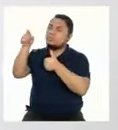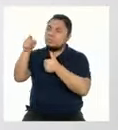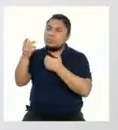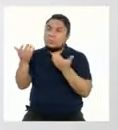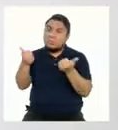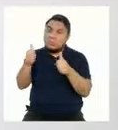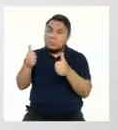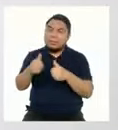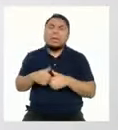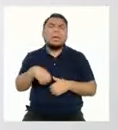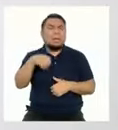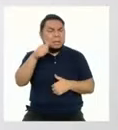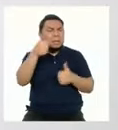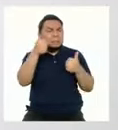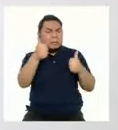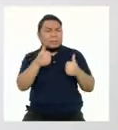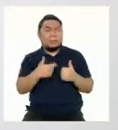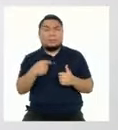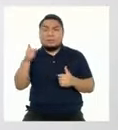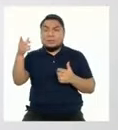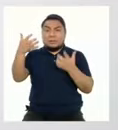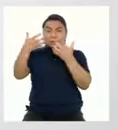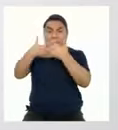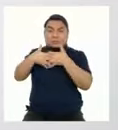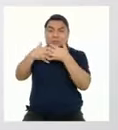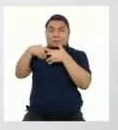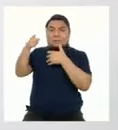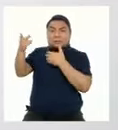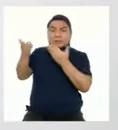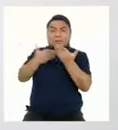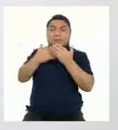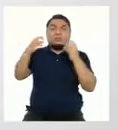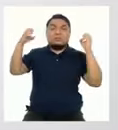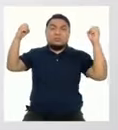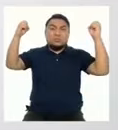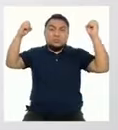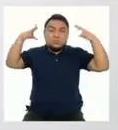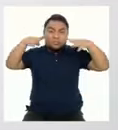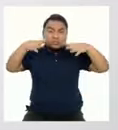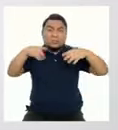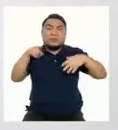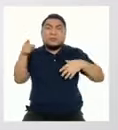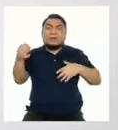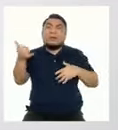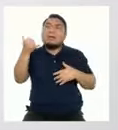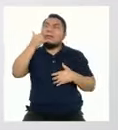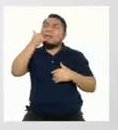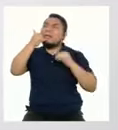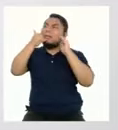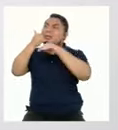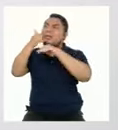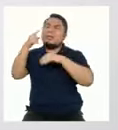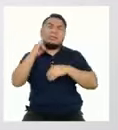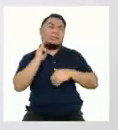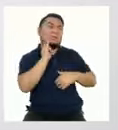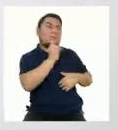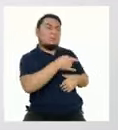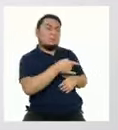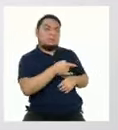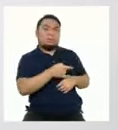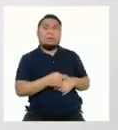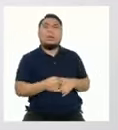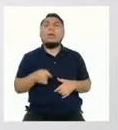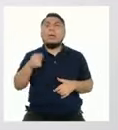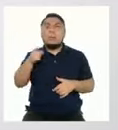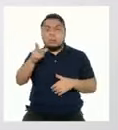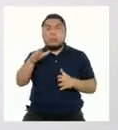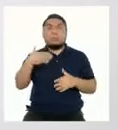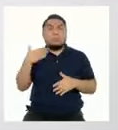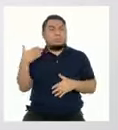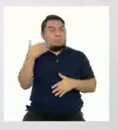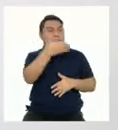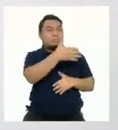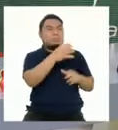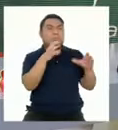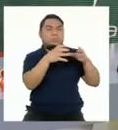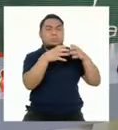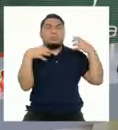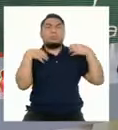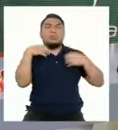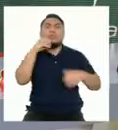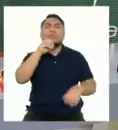bien, pero si esa empresa prestadora del servicio eléctrico no atiende tu solicitud, puedes acudir a